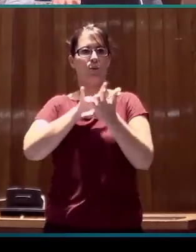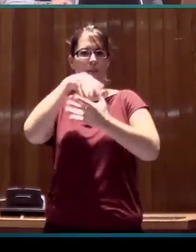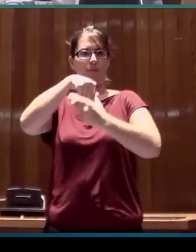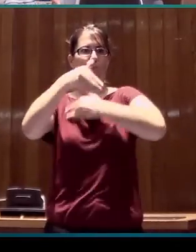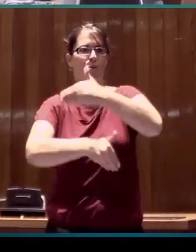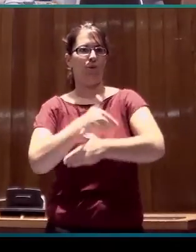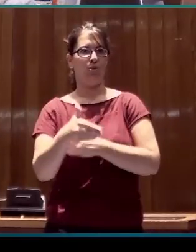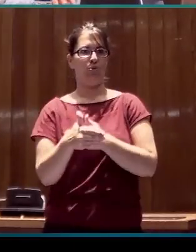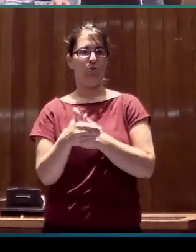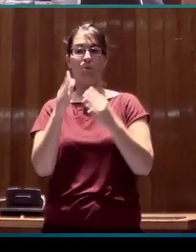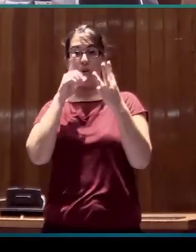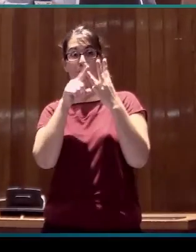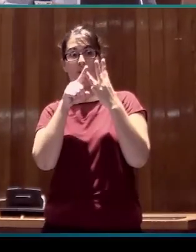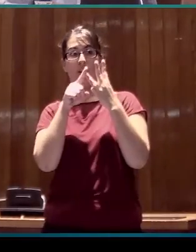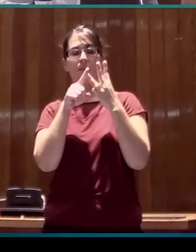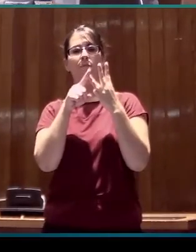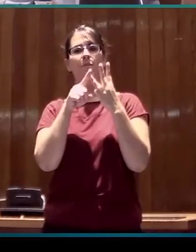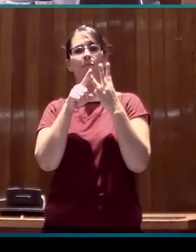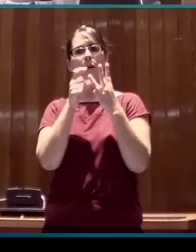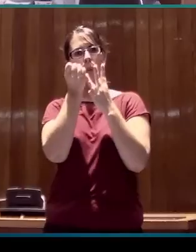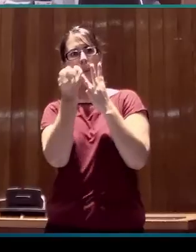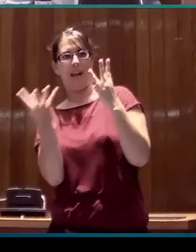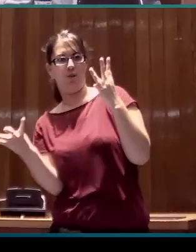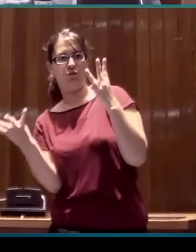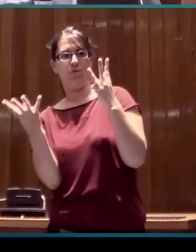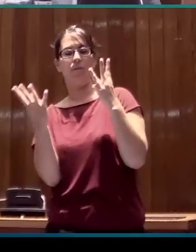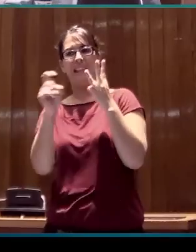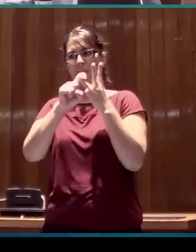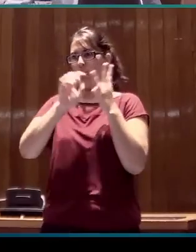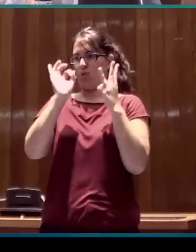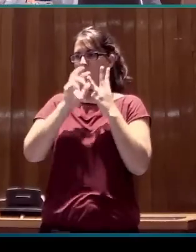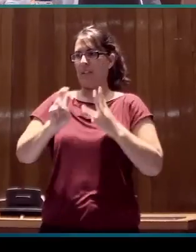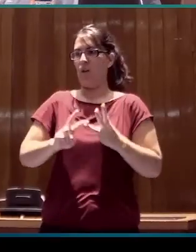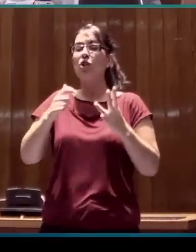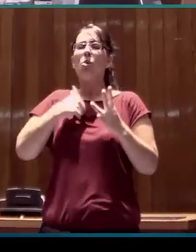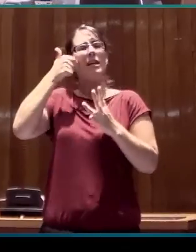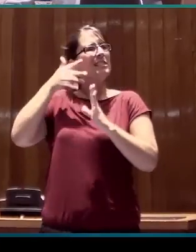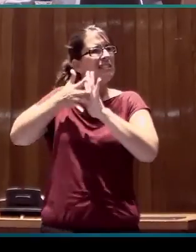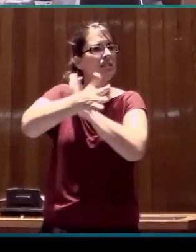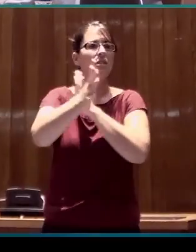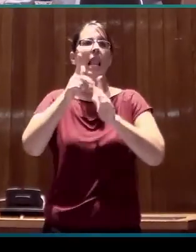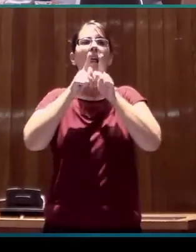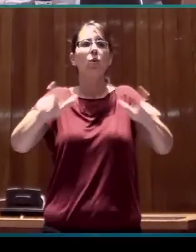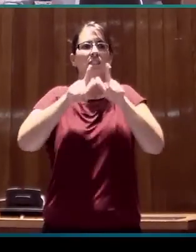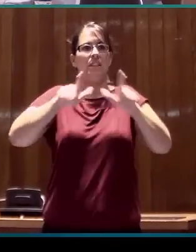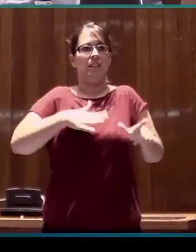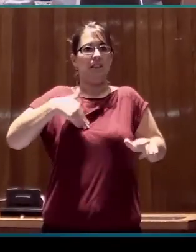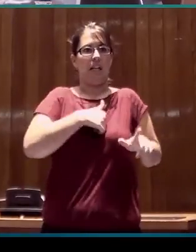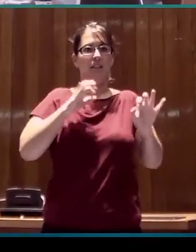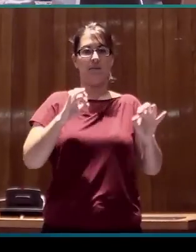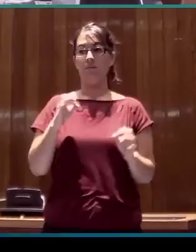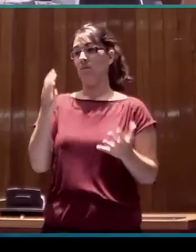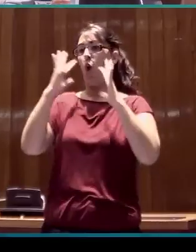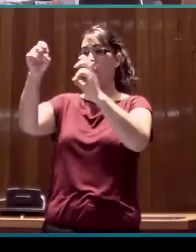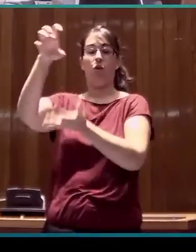y me centraré a los investigadores lingüistas, por razones obvias. Evidentemente, el CENELSE tiene un papel central en este